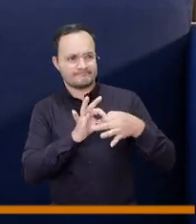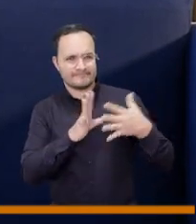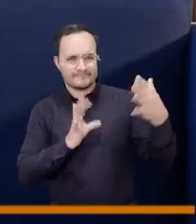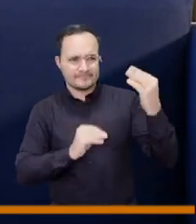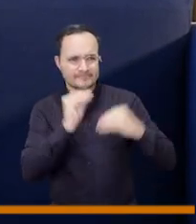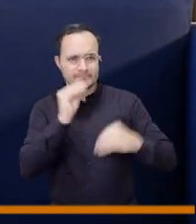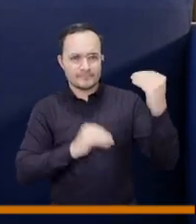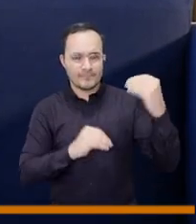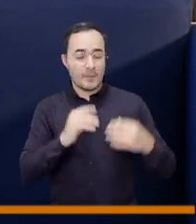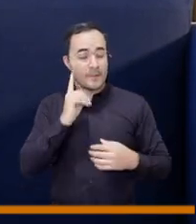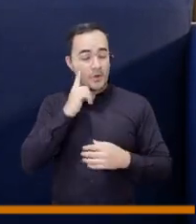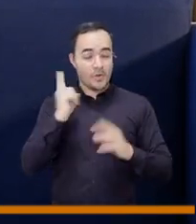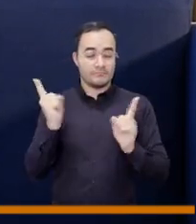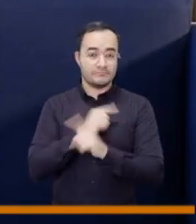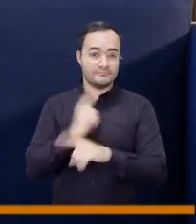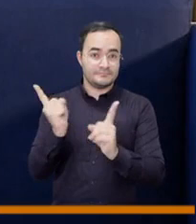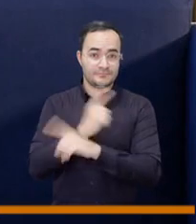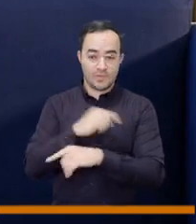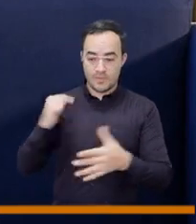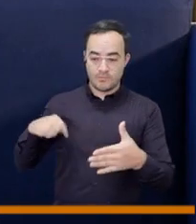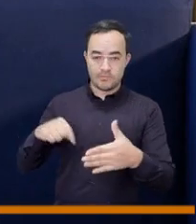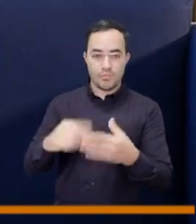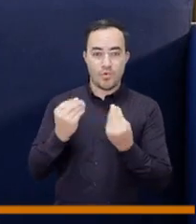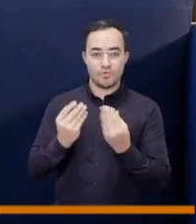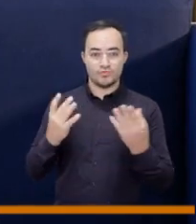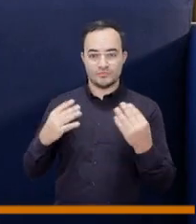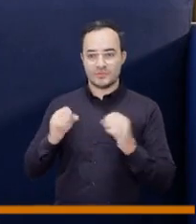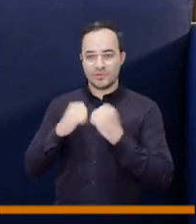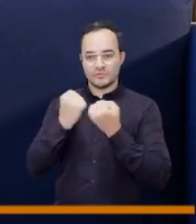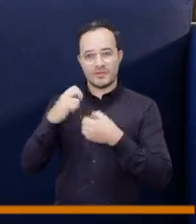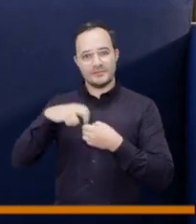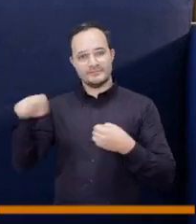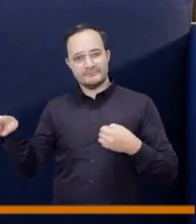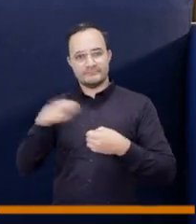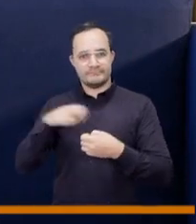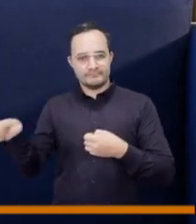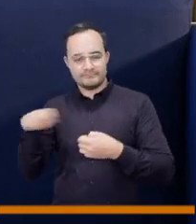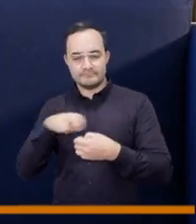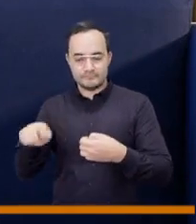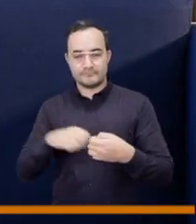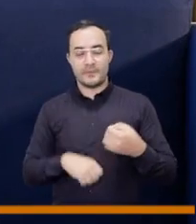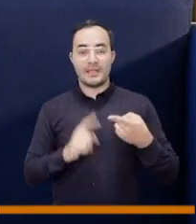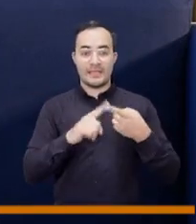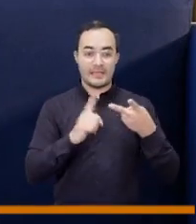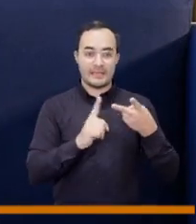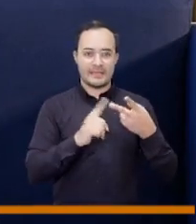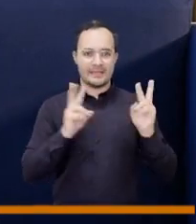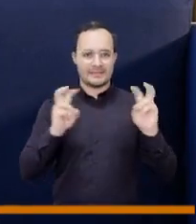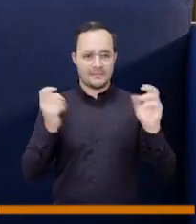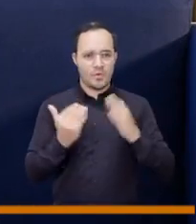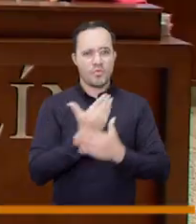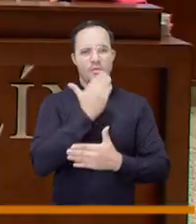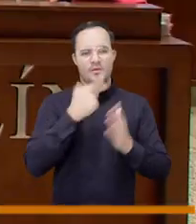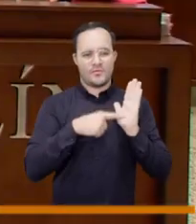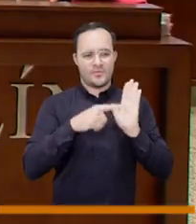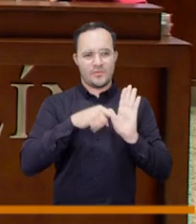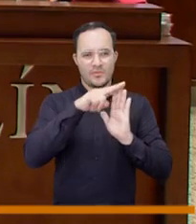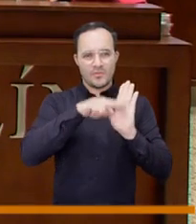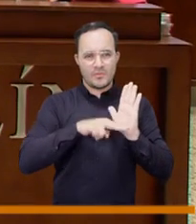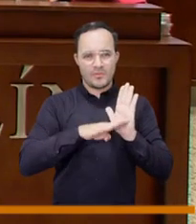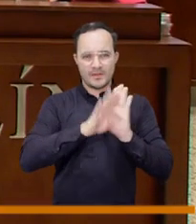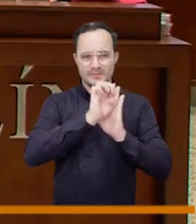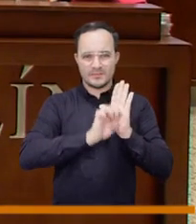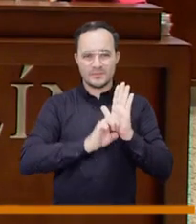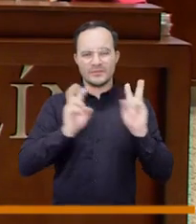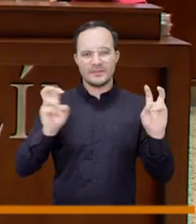muchos cambios en su estructura pero además hay algo que recordar estamos estrenando el estatuto de la oposición y es y eso es un ejercicio